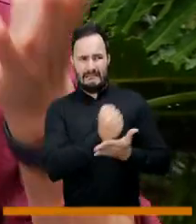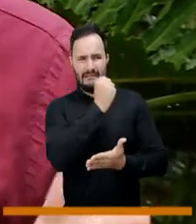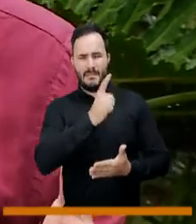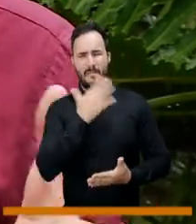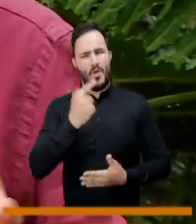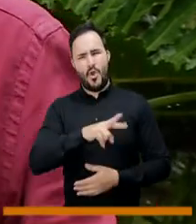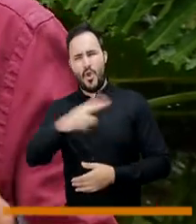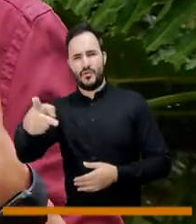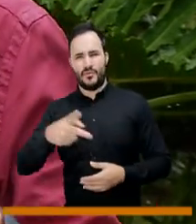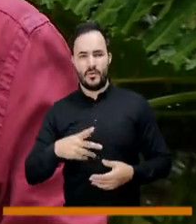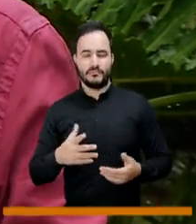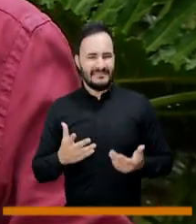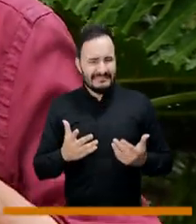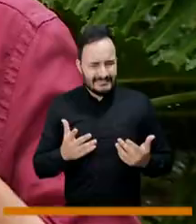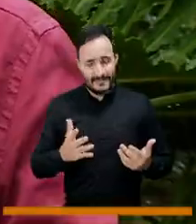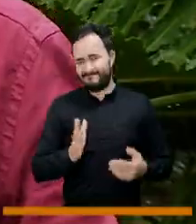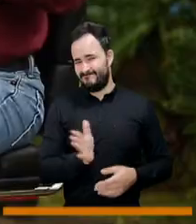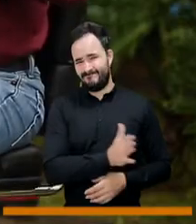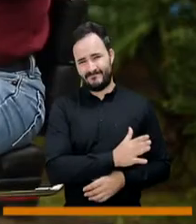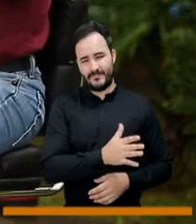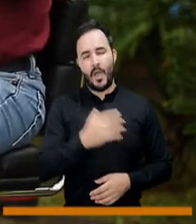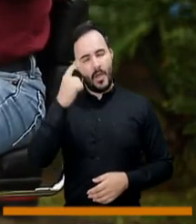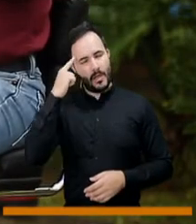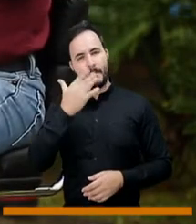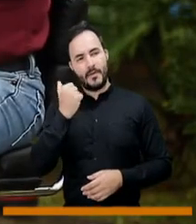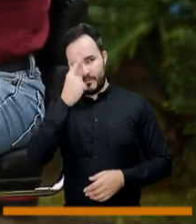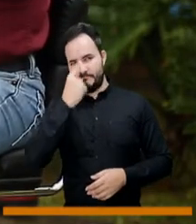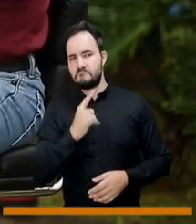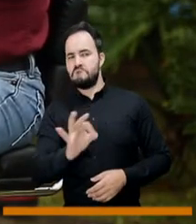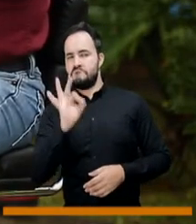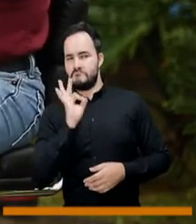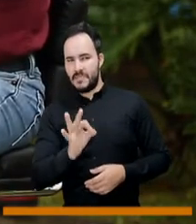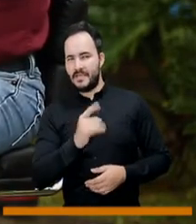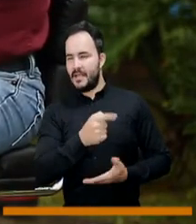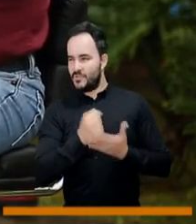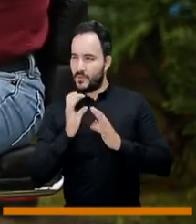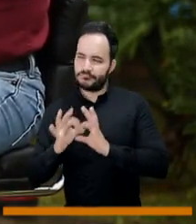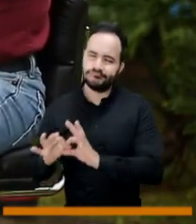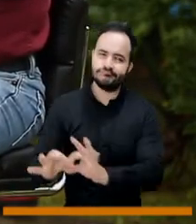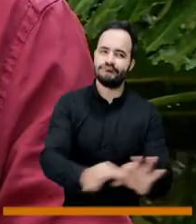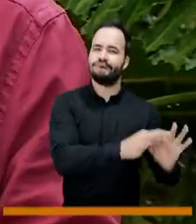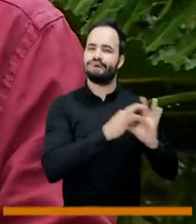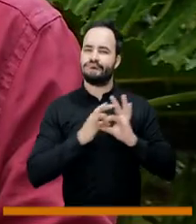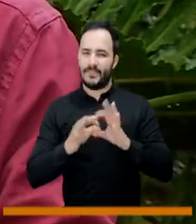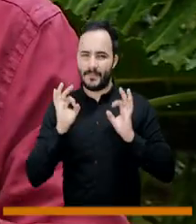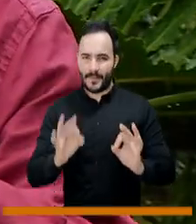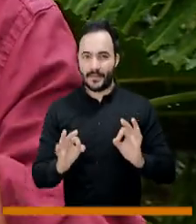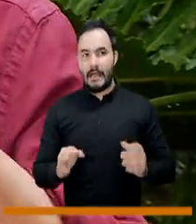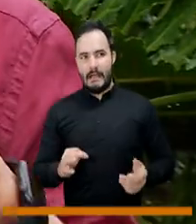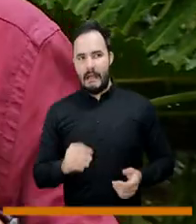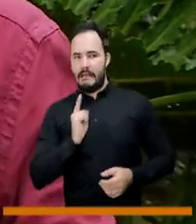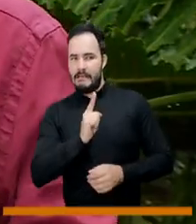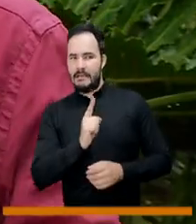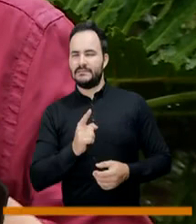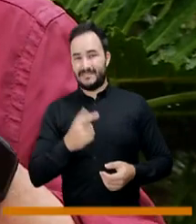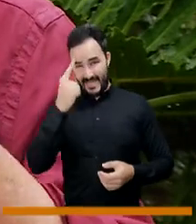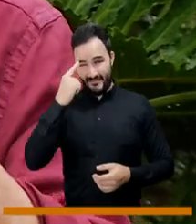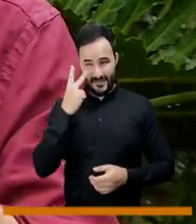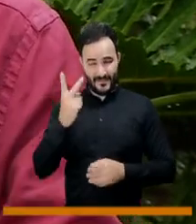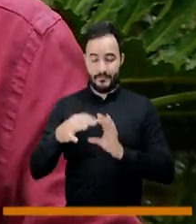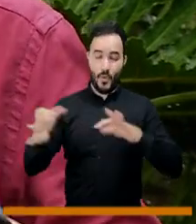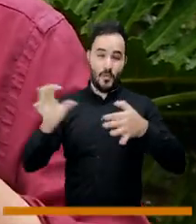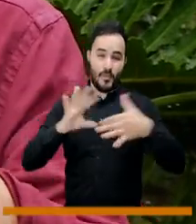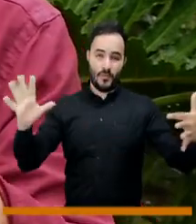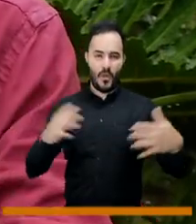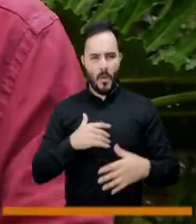fulano o perano, o queremos votar por el mejor, el que podamos, el que creamos que puede unir este país que está dividido, el que puede